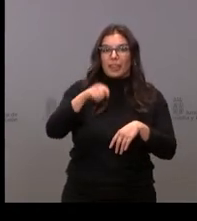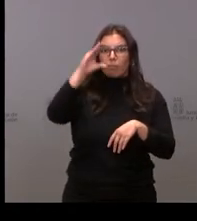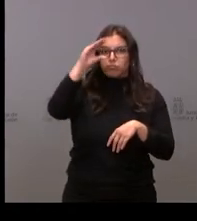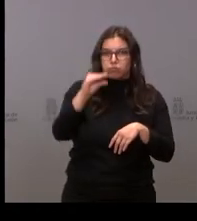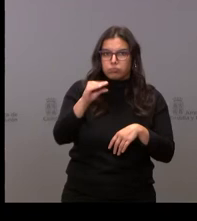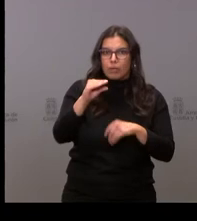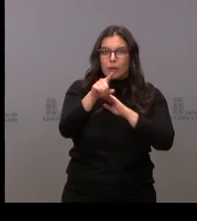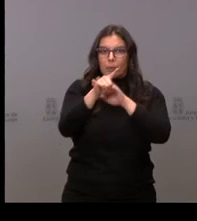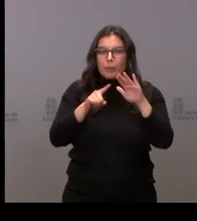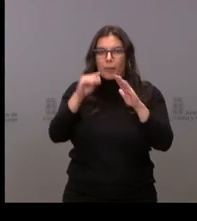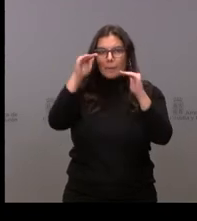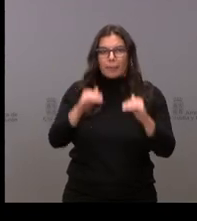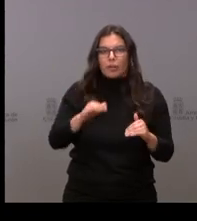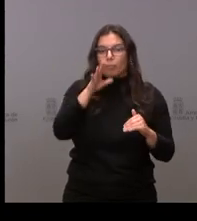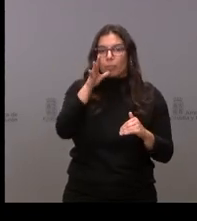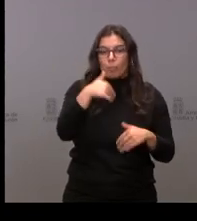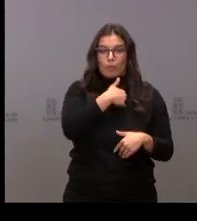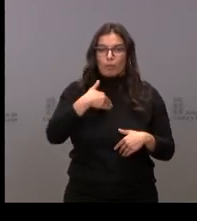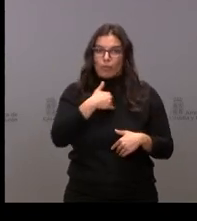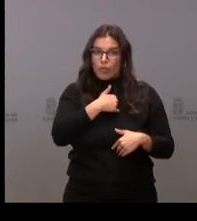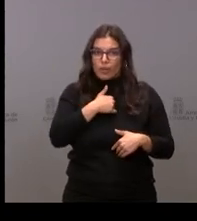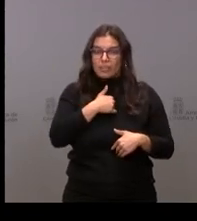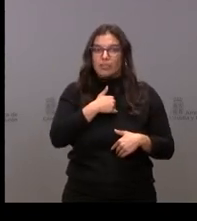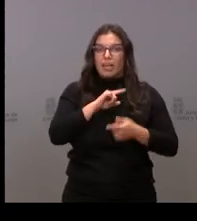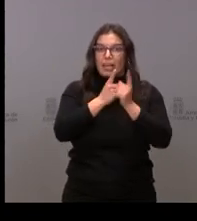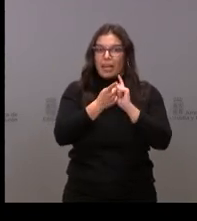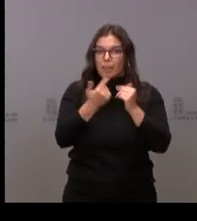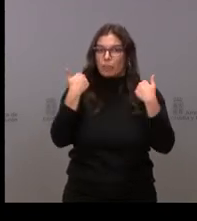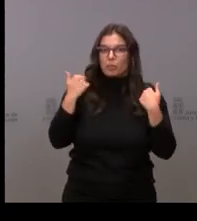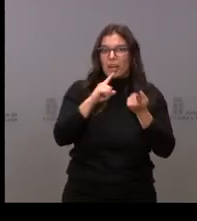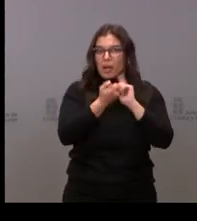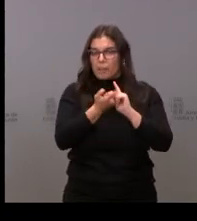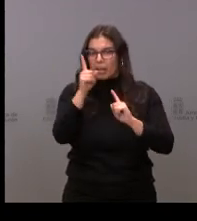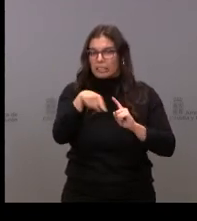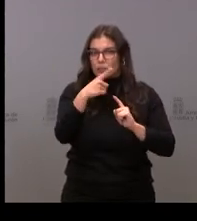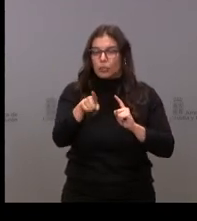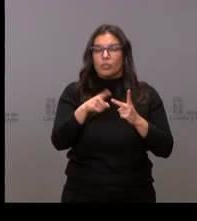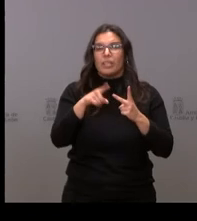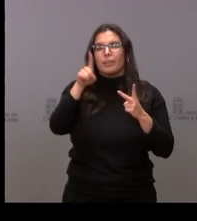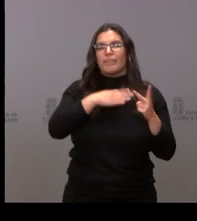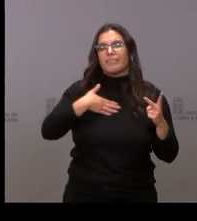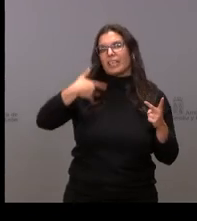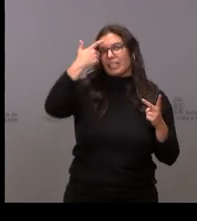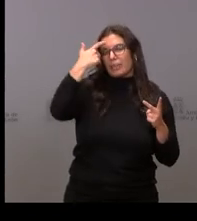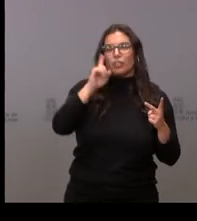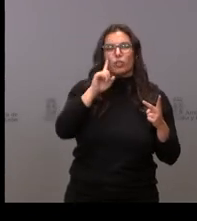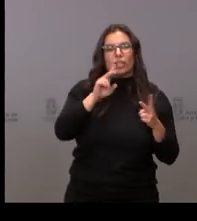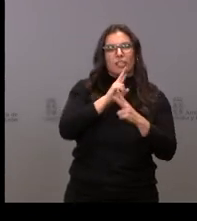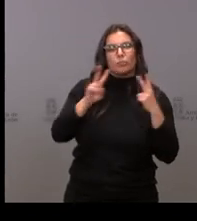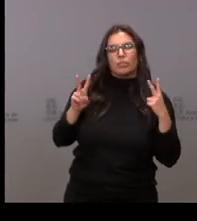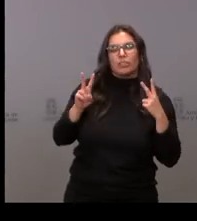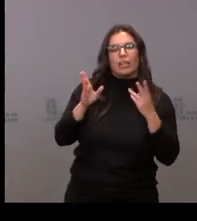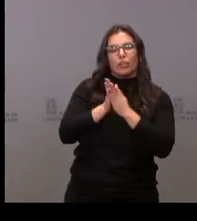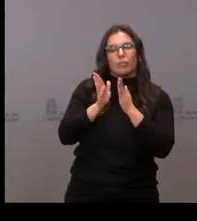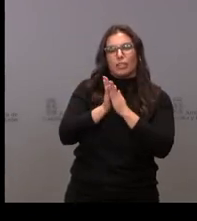también cambian las competencias o las responsabilidades y también quería saber bueno creo que no se le ha contestado al compañero sobre